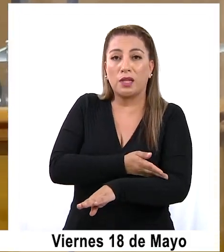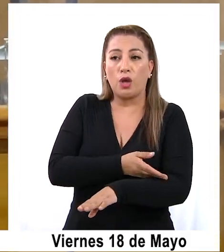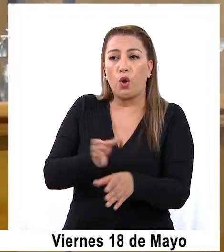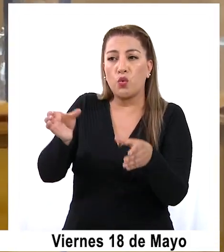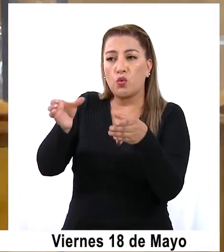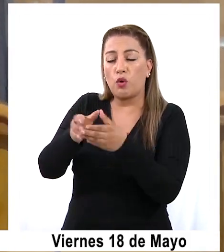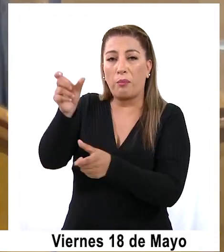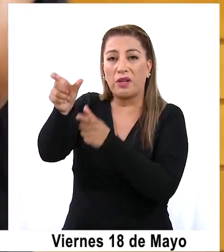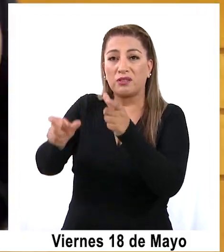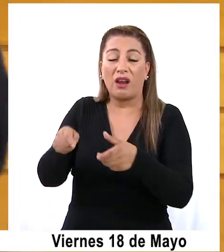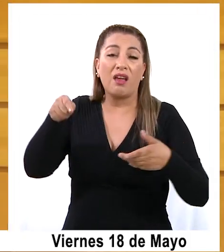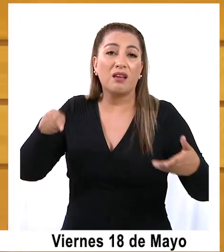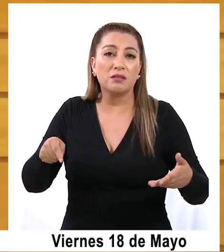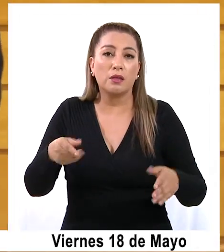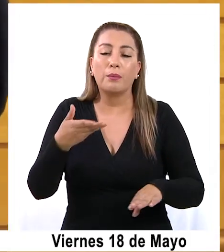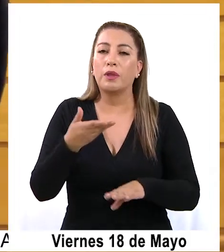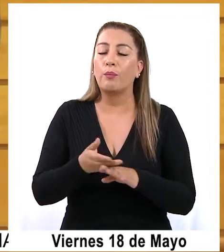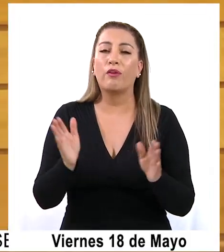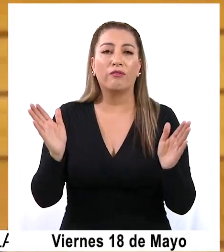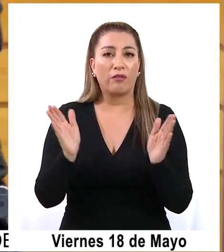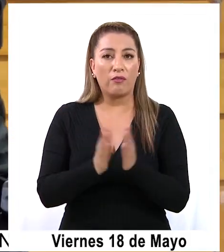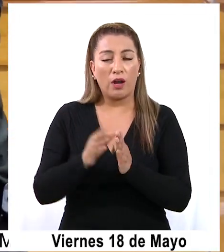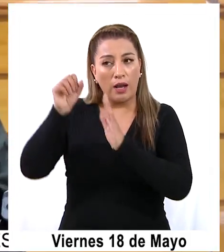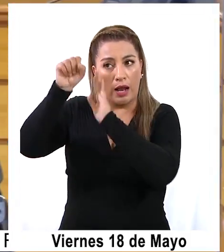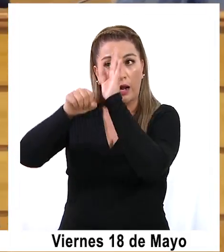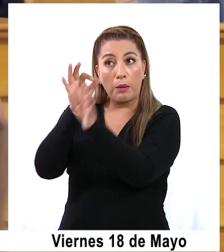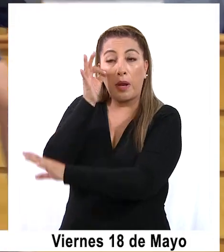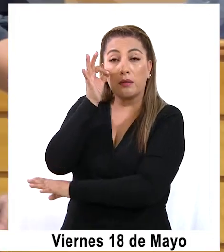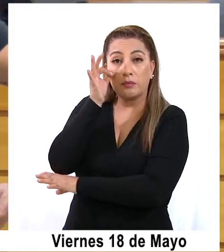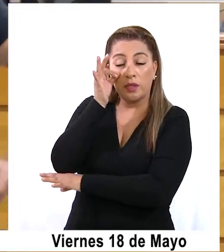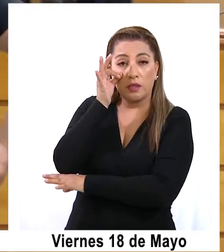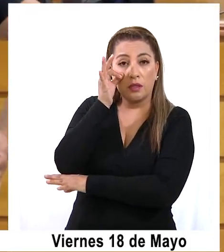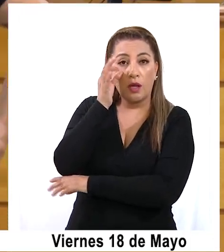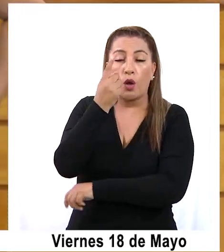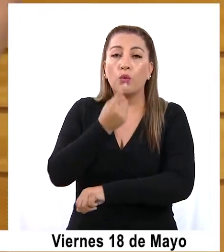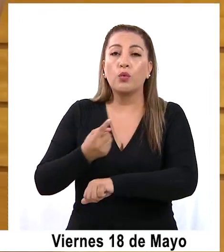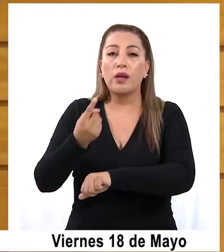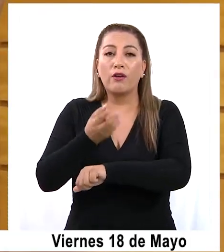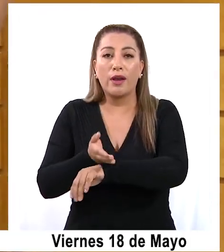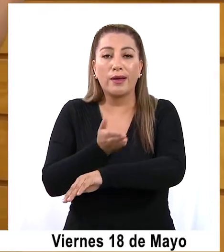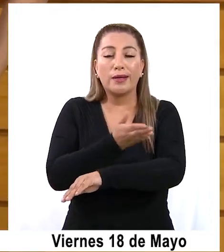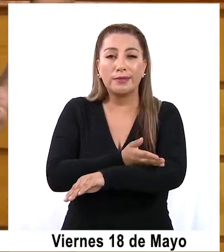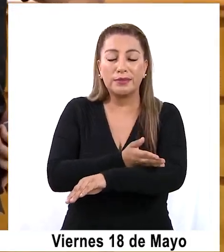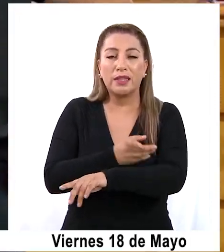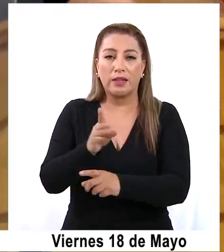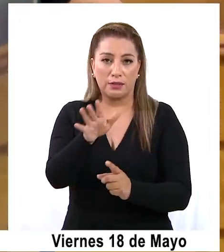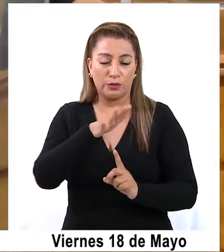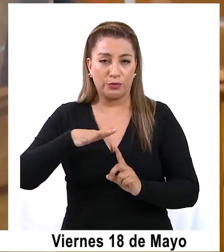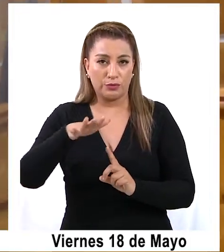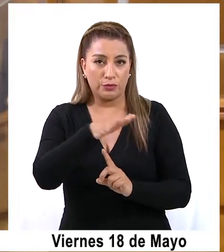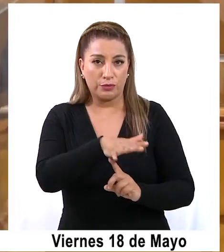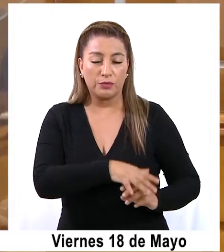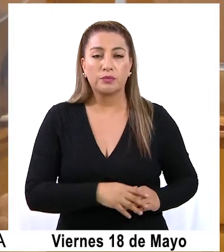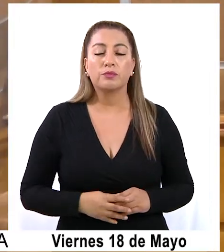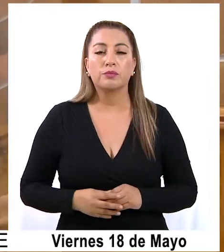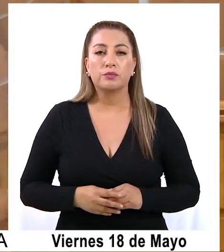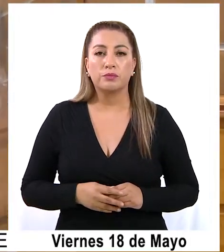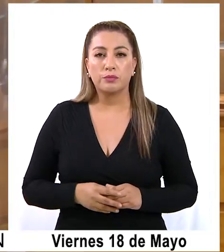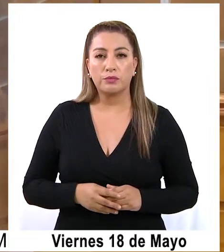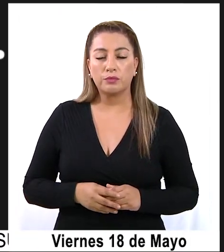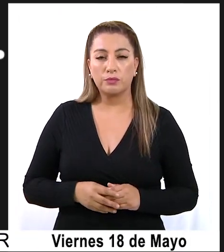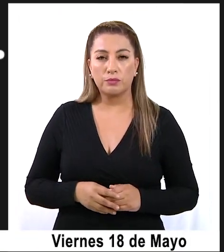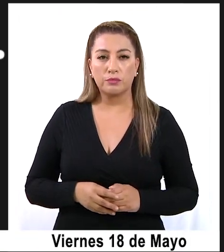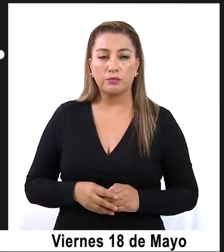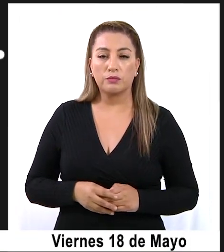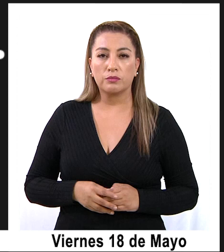turba, razón por la cual pidió acceder a las cámaras una hora antes del incidente. Para poder más